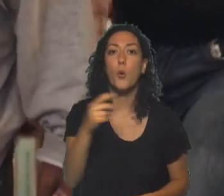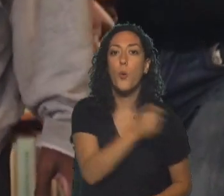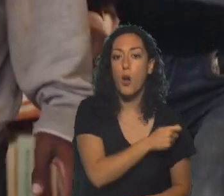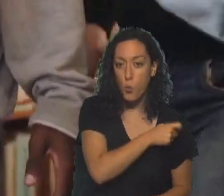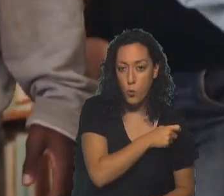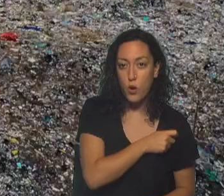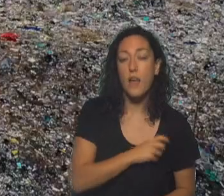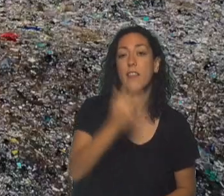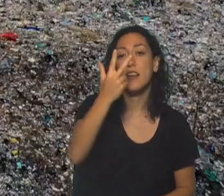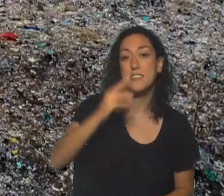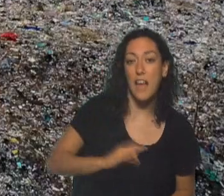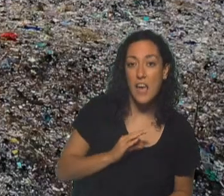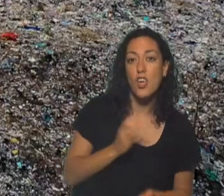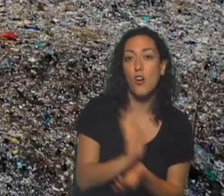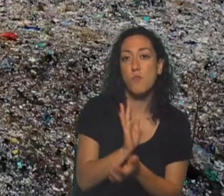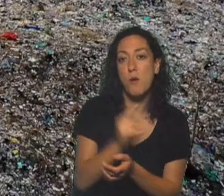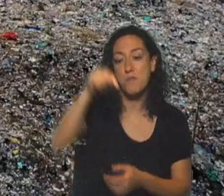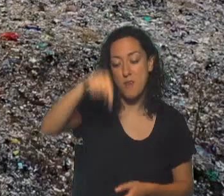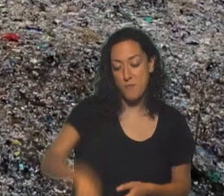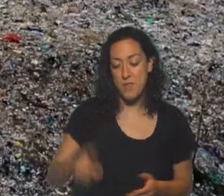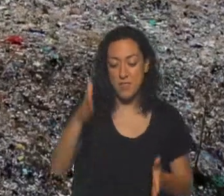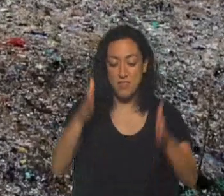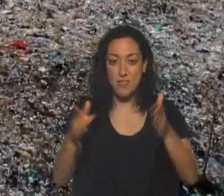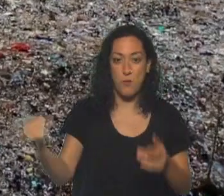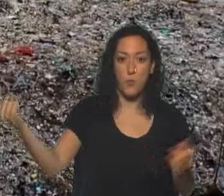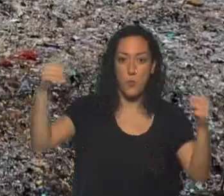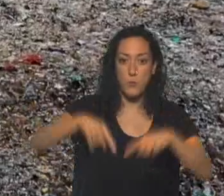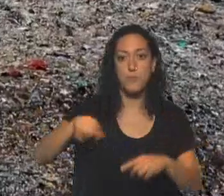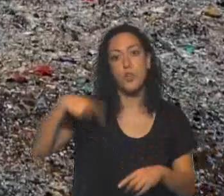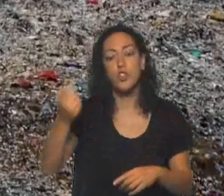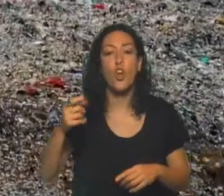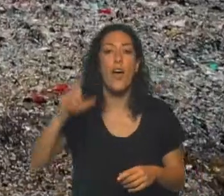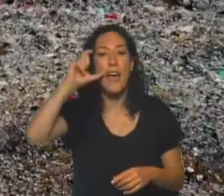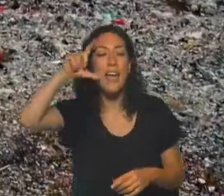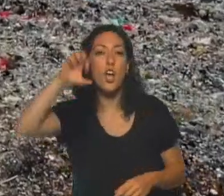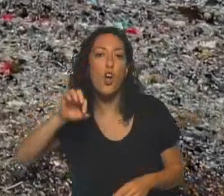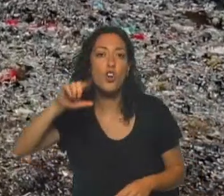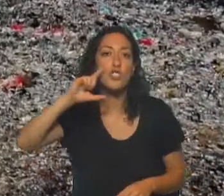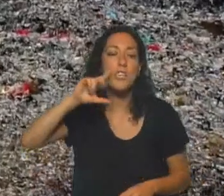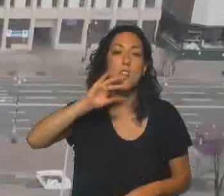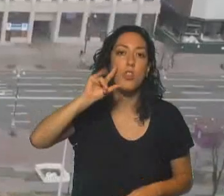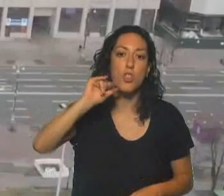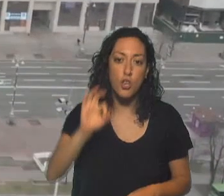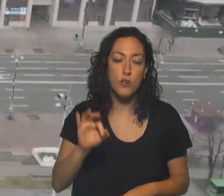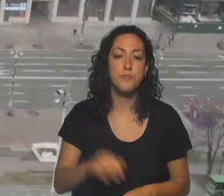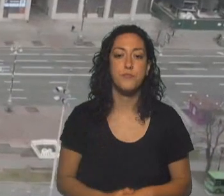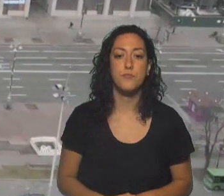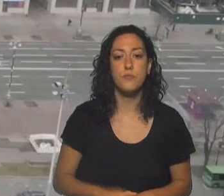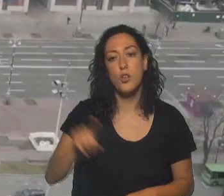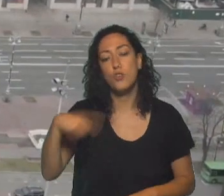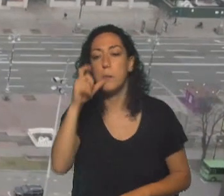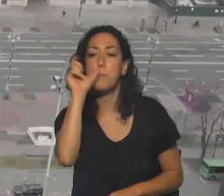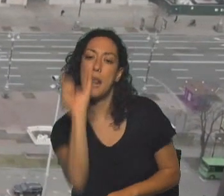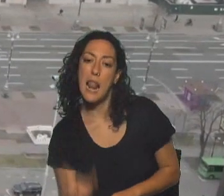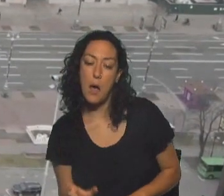vuelve un poco al presente. Ahí van otras. Ecocidio. Ecocidio. Y tengo otras palabras aquí en la pantalla